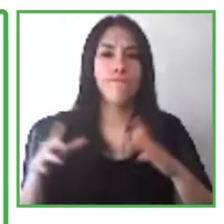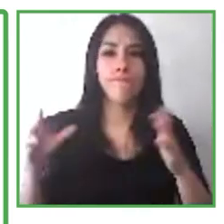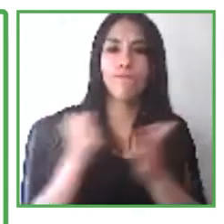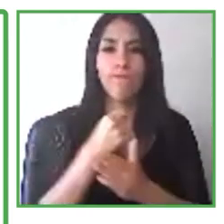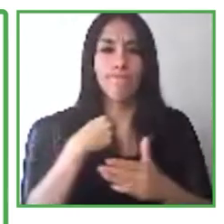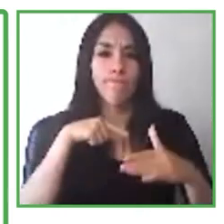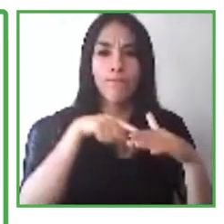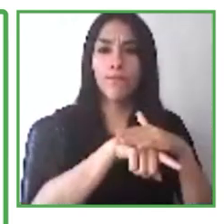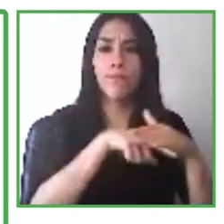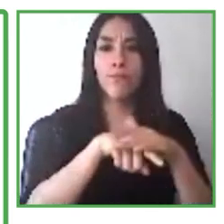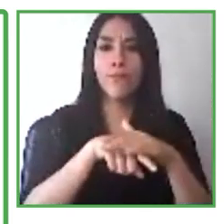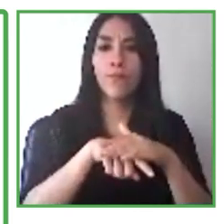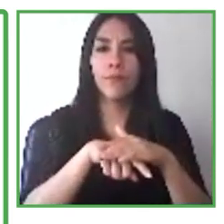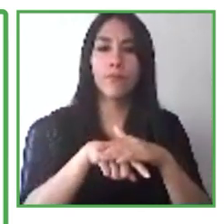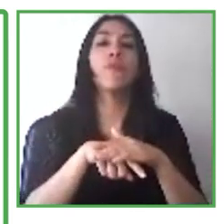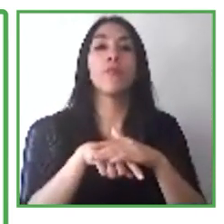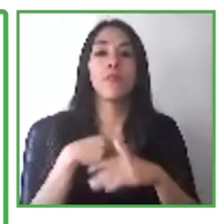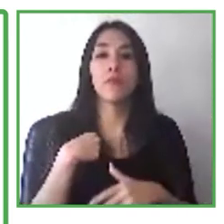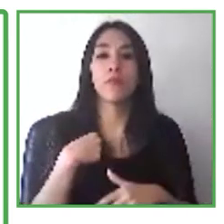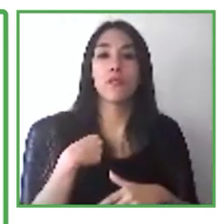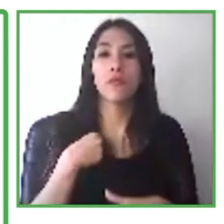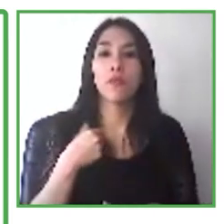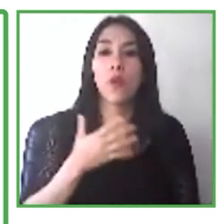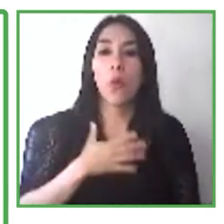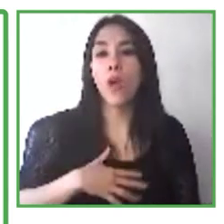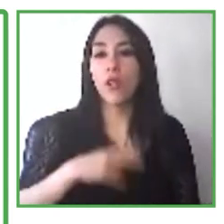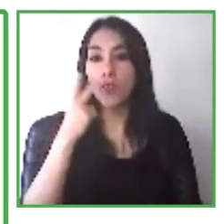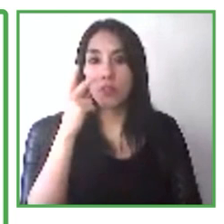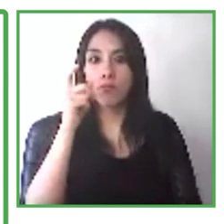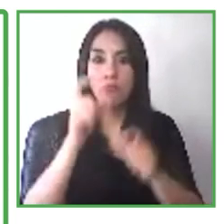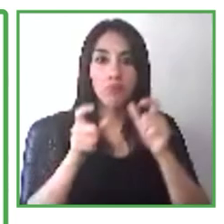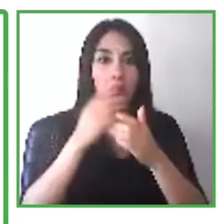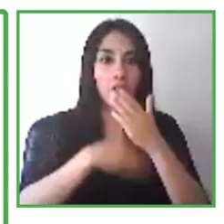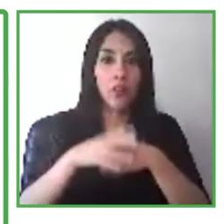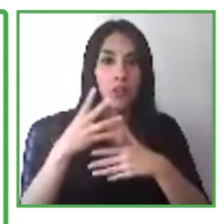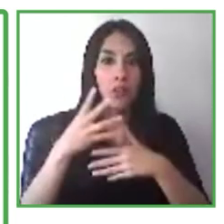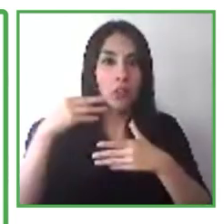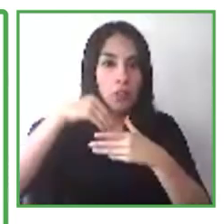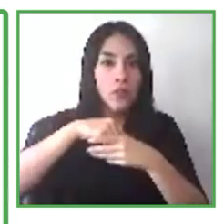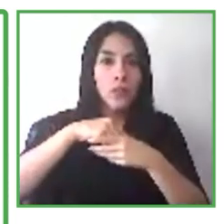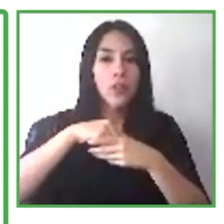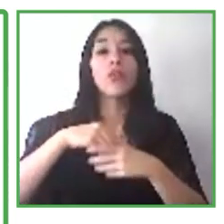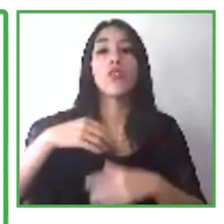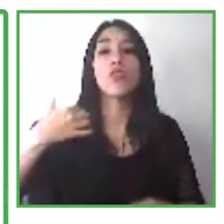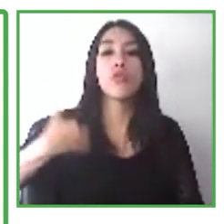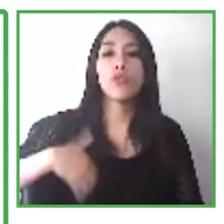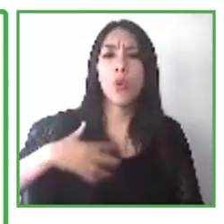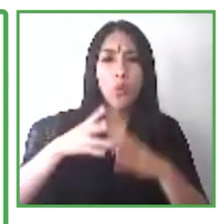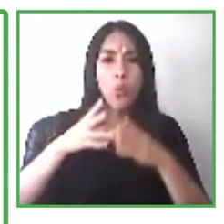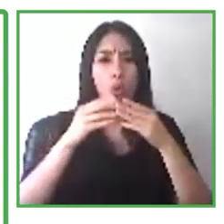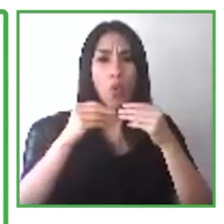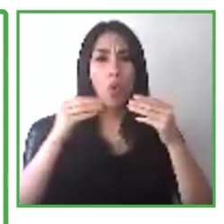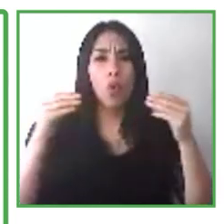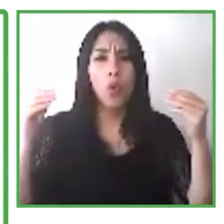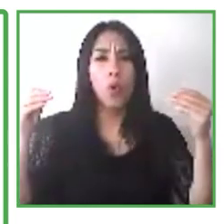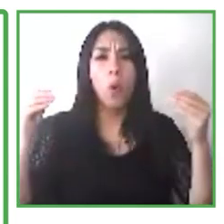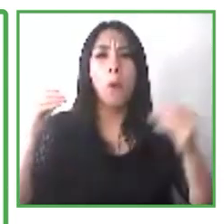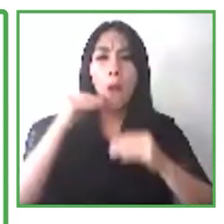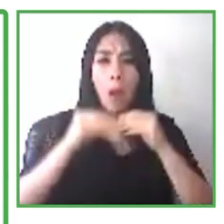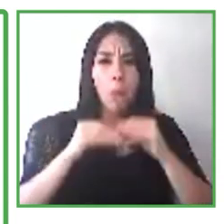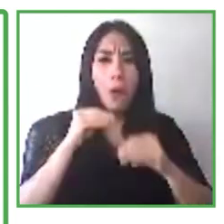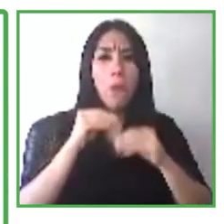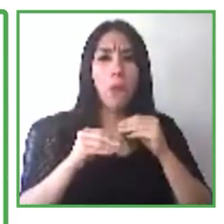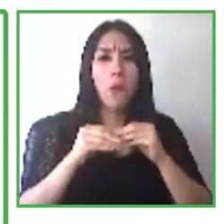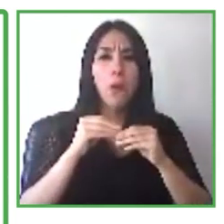con discapacidades en Argentina, por ejemplo, tienen muchos problemas cuando tratan de entrar a la fuerza laboral. En esta oportunidad,